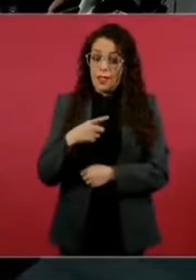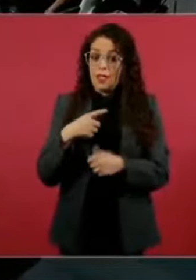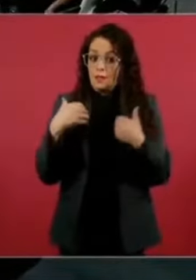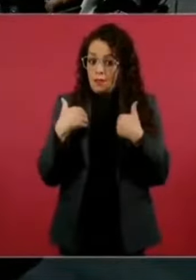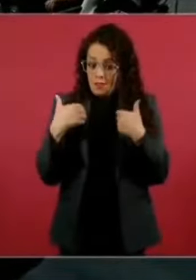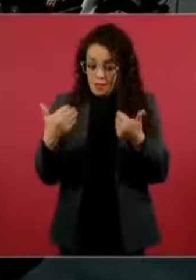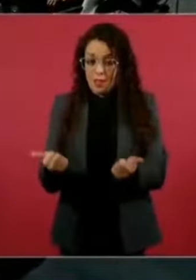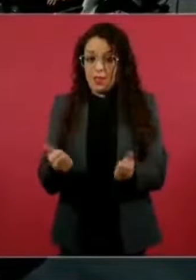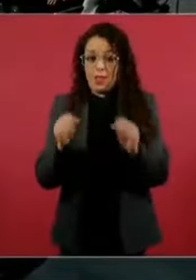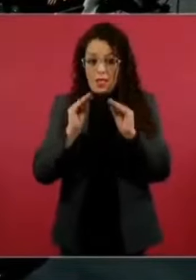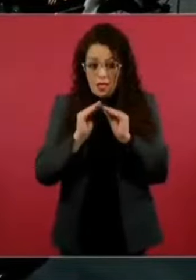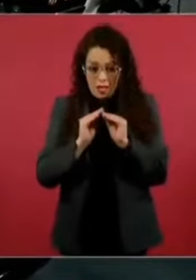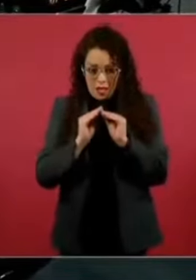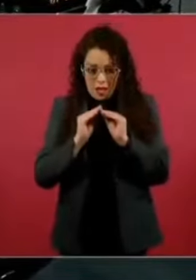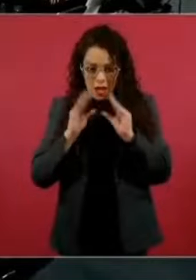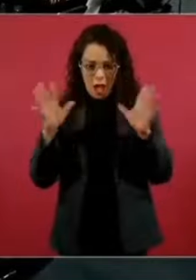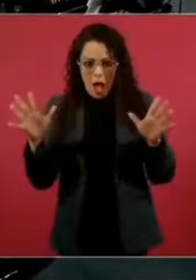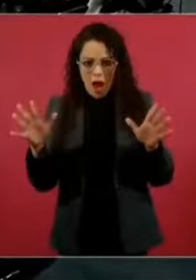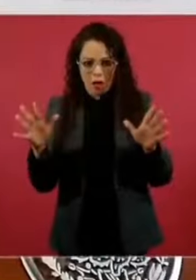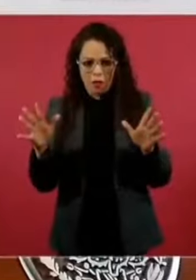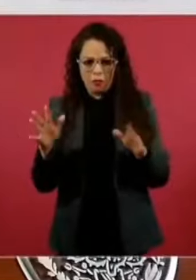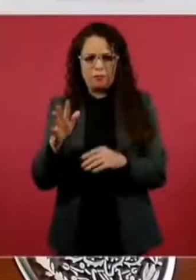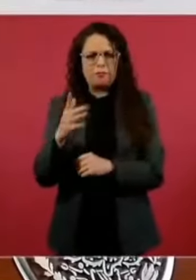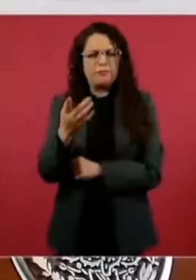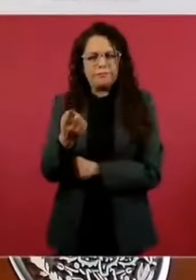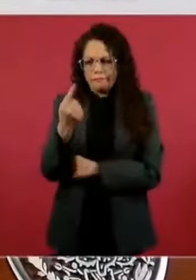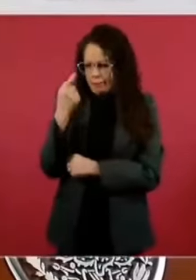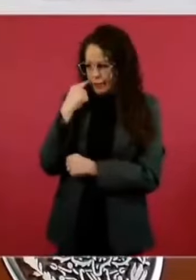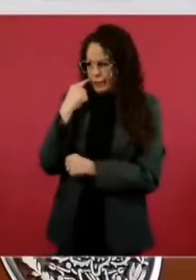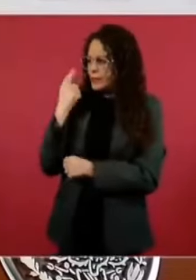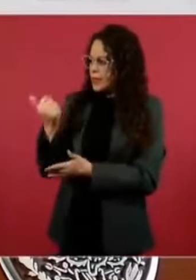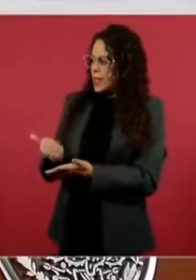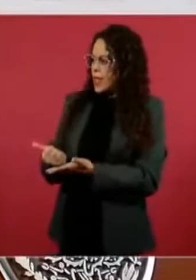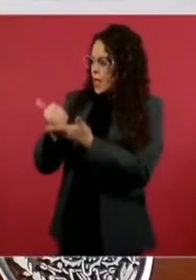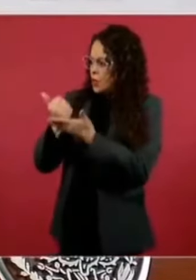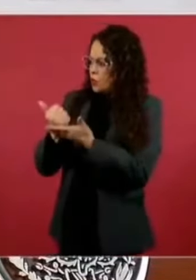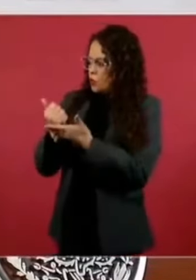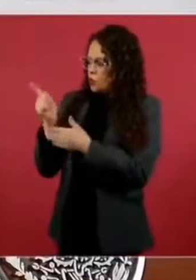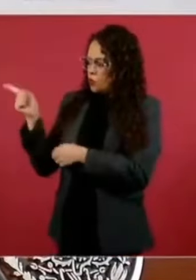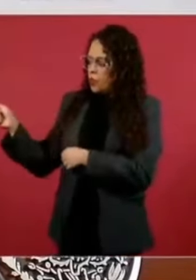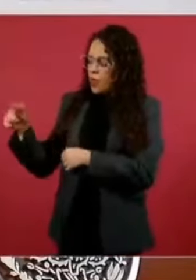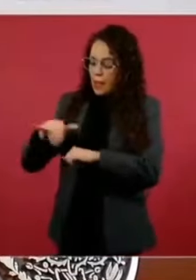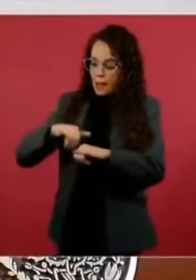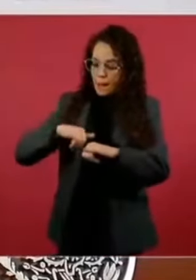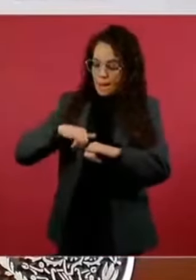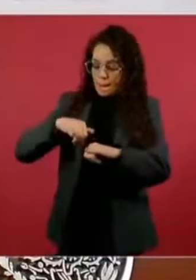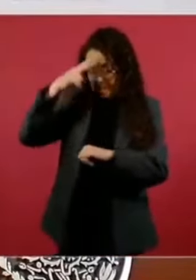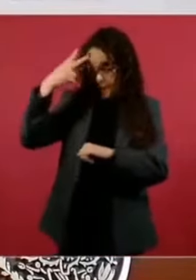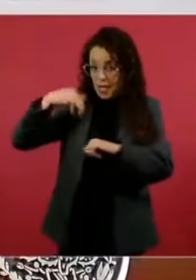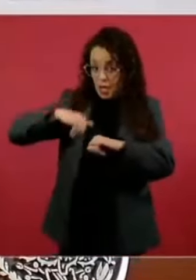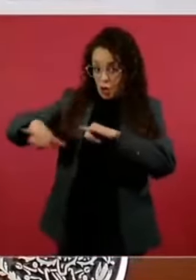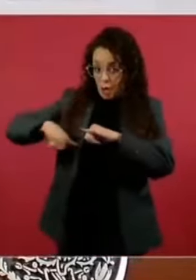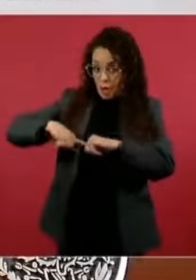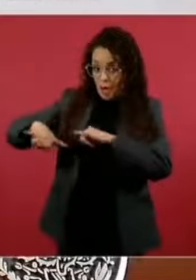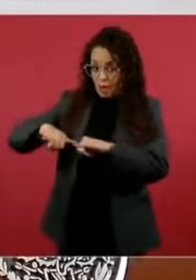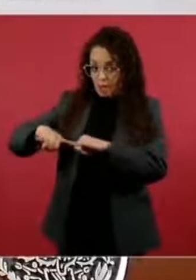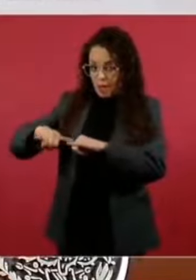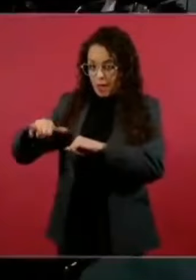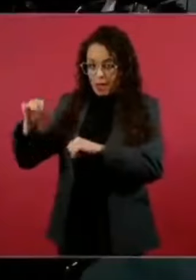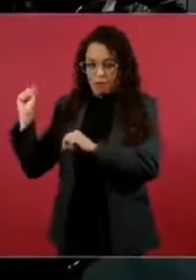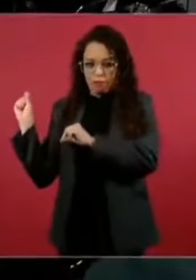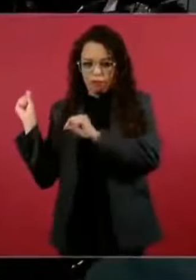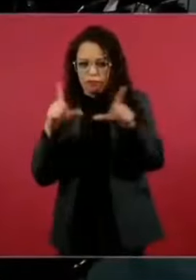¿Por qué no pones el mapa de México de cómo fue el resultado?